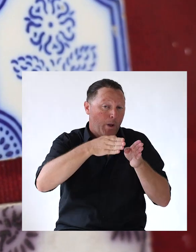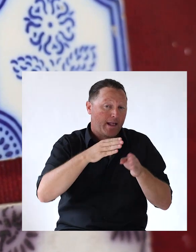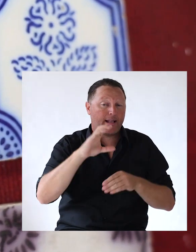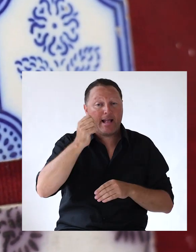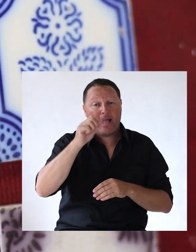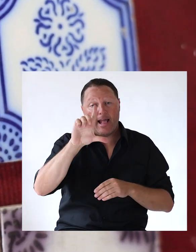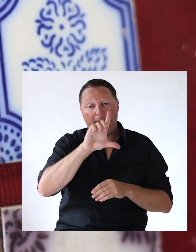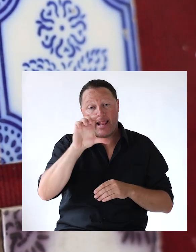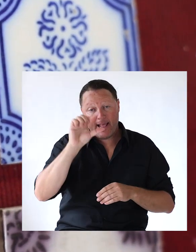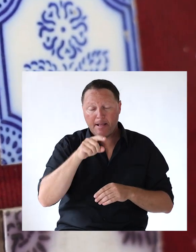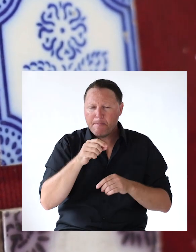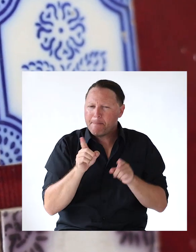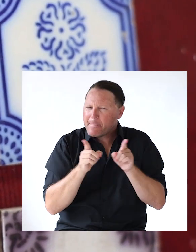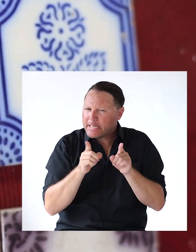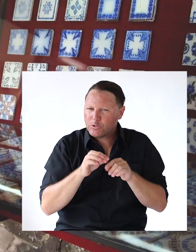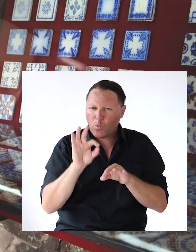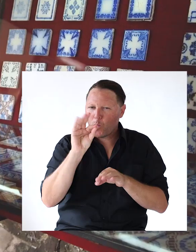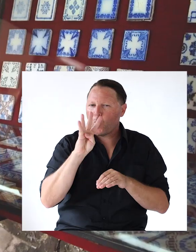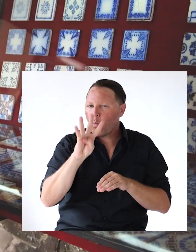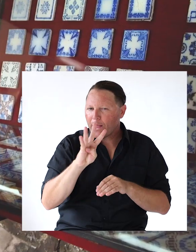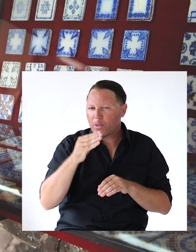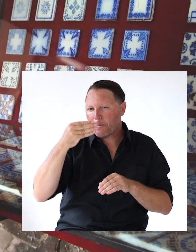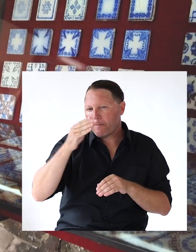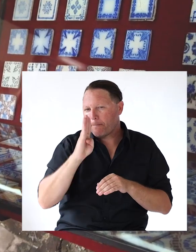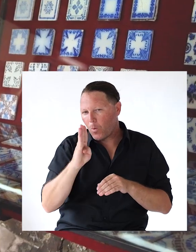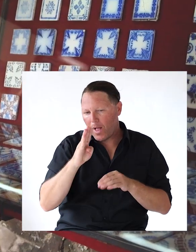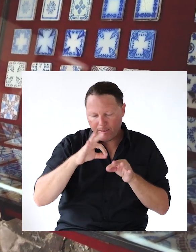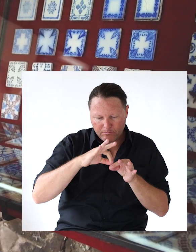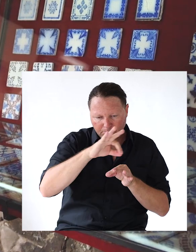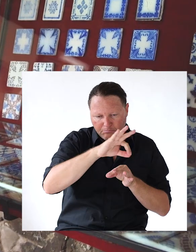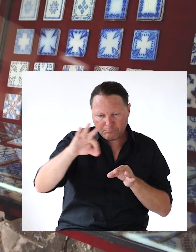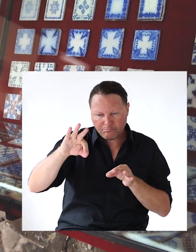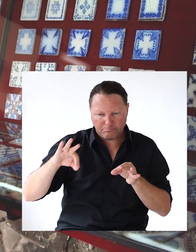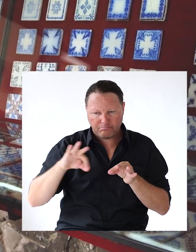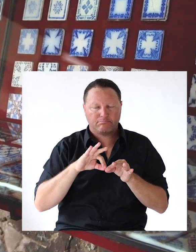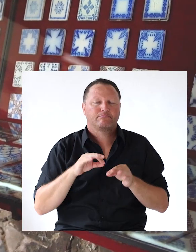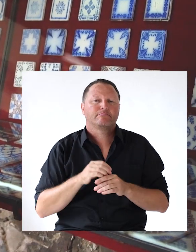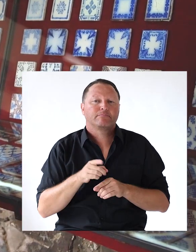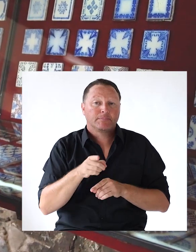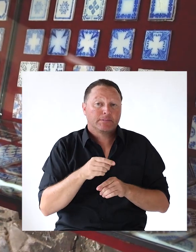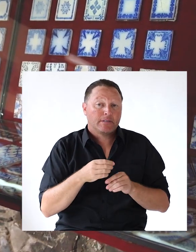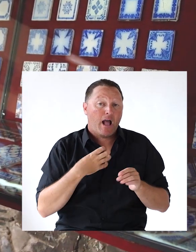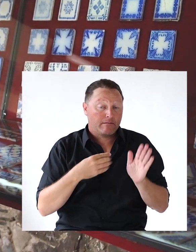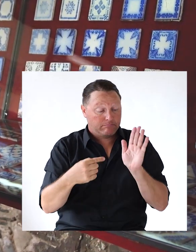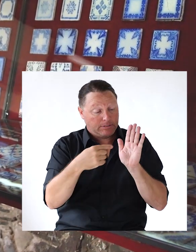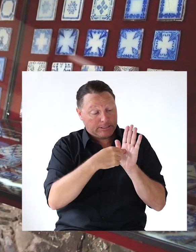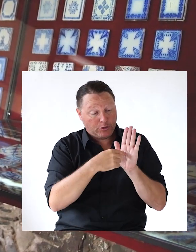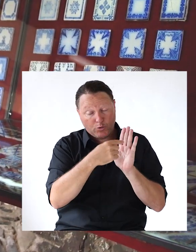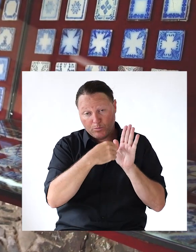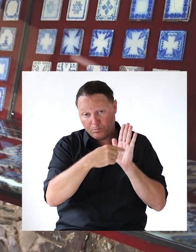pequeños azulejos De 4 pulgadas de lado Donde vamos a tener Una figura central